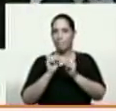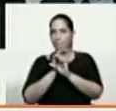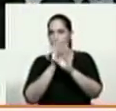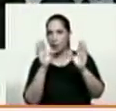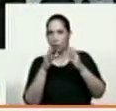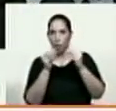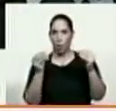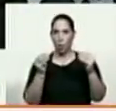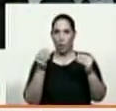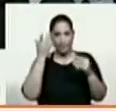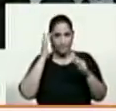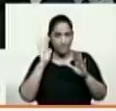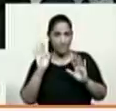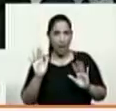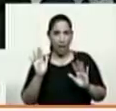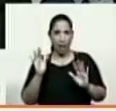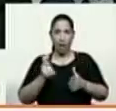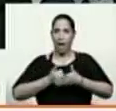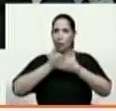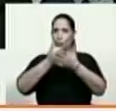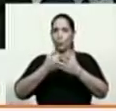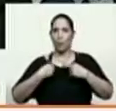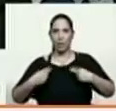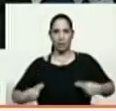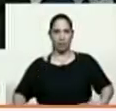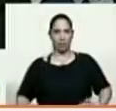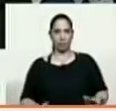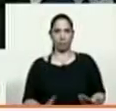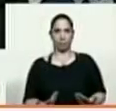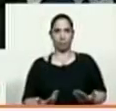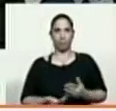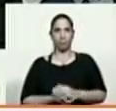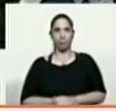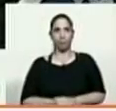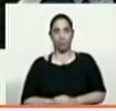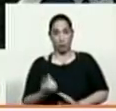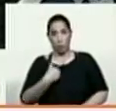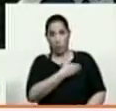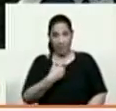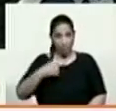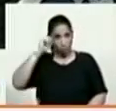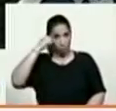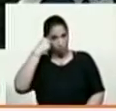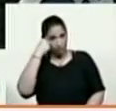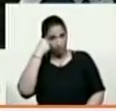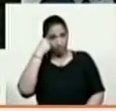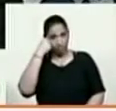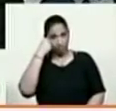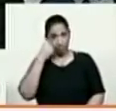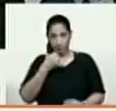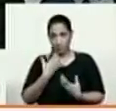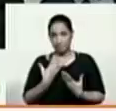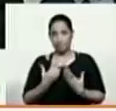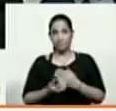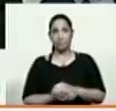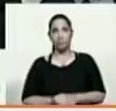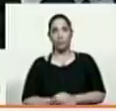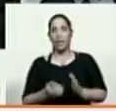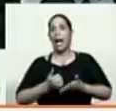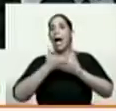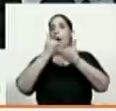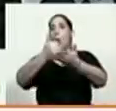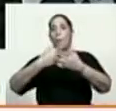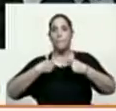pretender de una supuesta ayuda humanitaria que yo quiero recordar lo siguiente como viene las ayudas